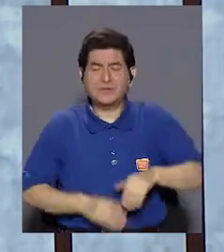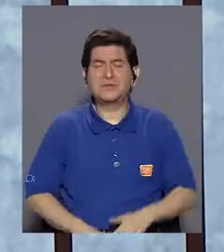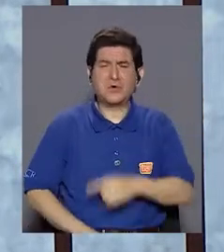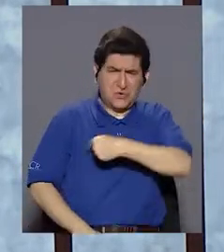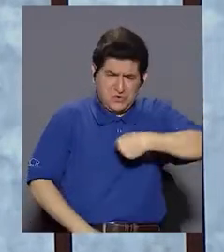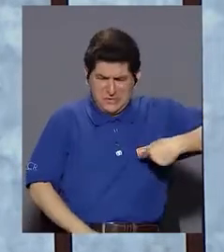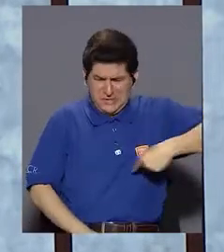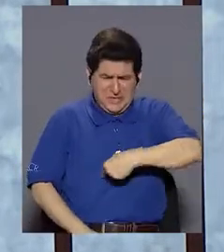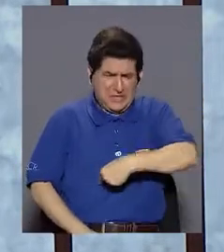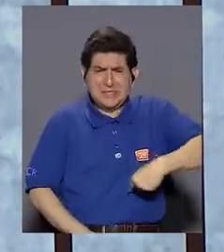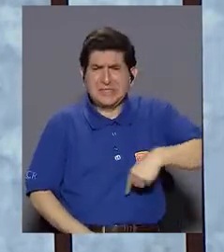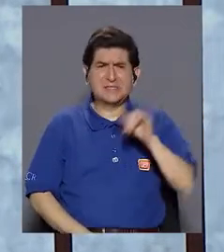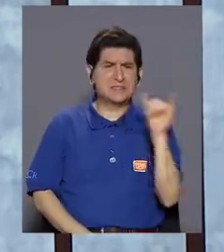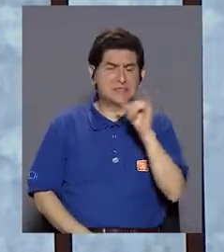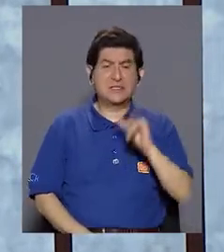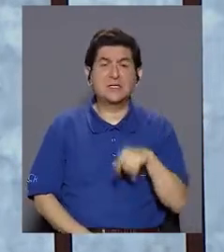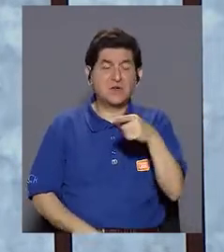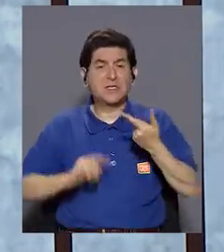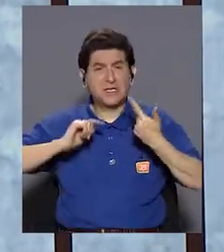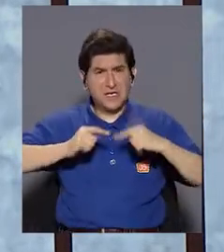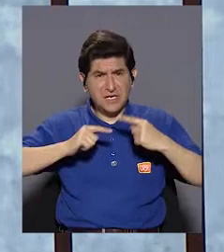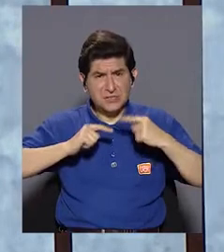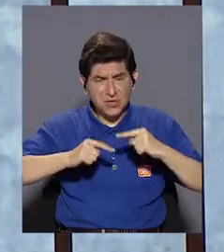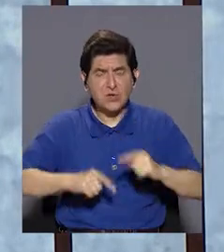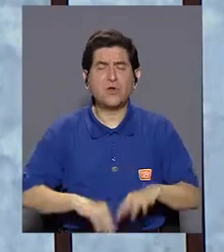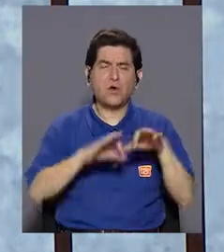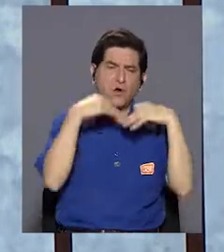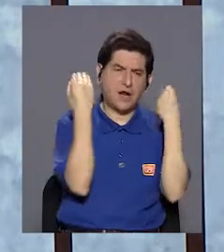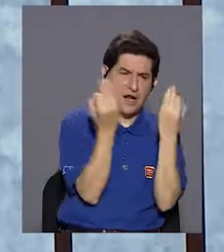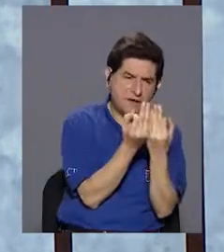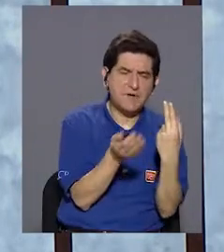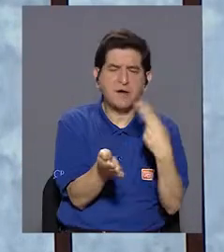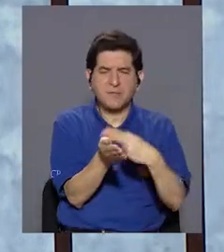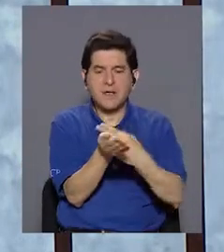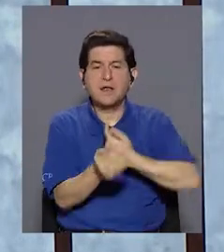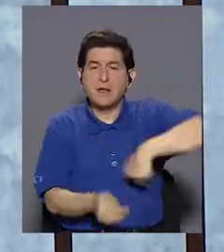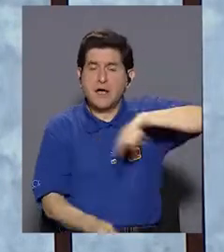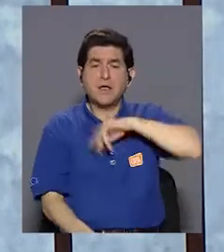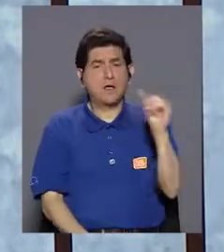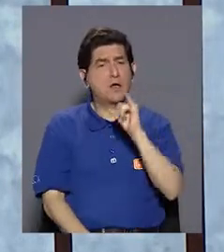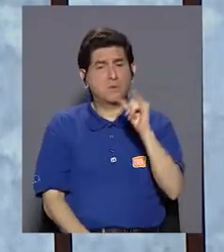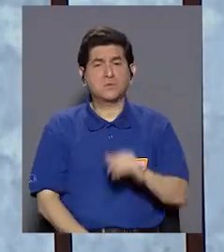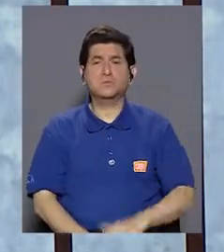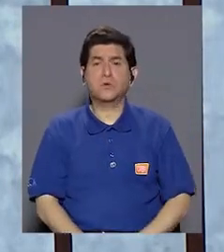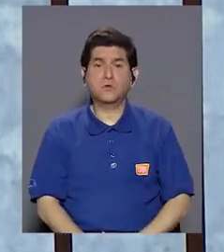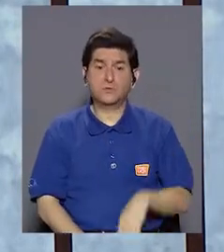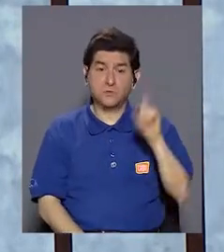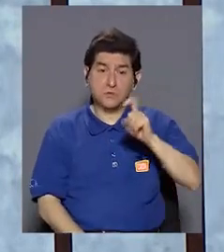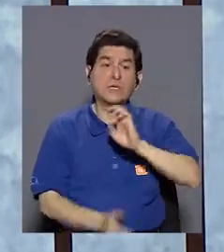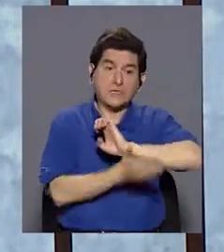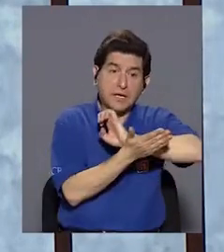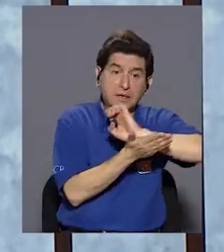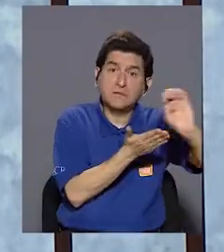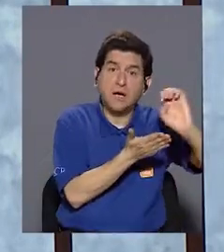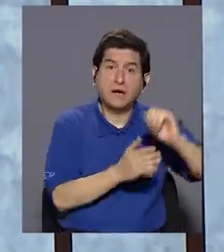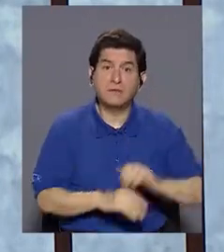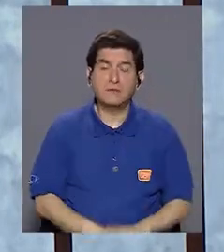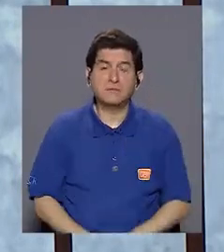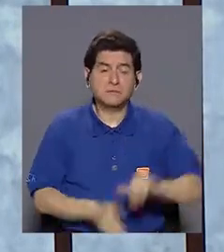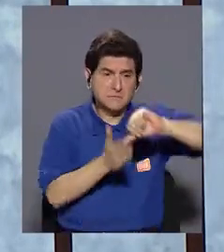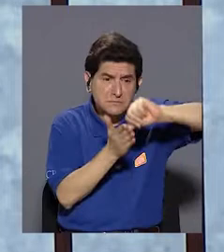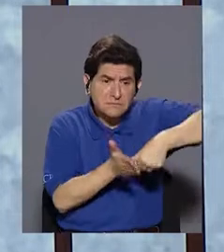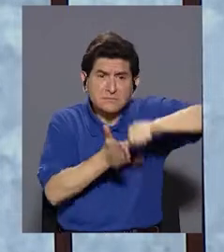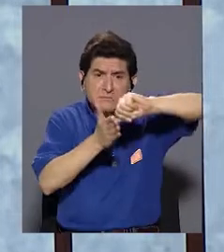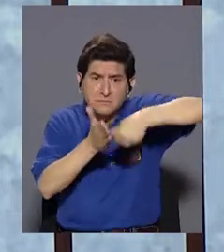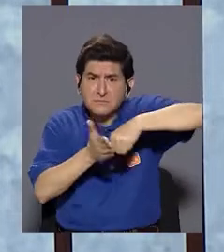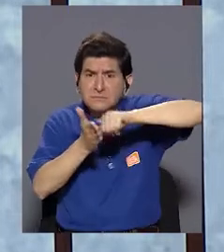intestino y demás, lo cual es doloroso para la familia, para el hospital y para nosotros, lo cual debe prevenirse, entonces es